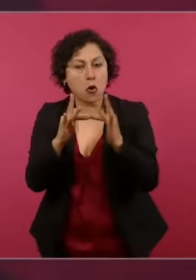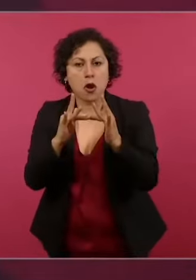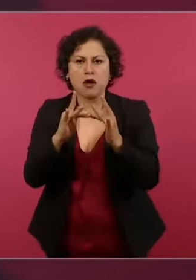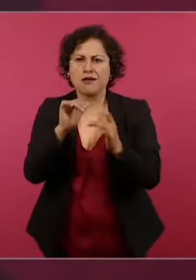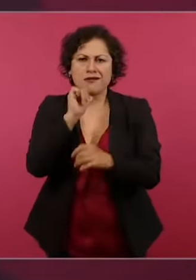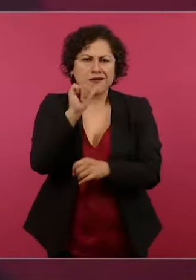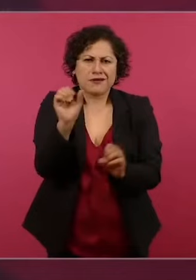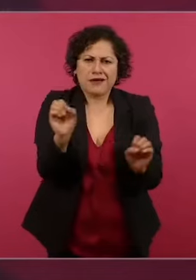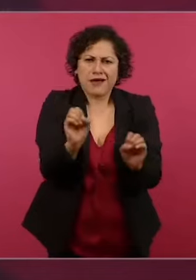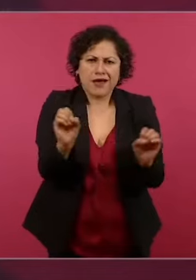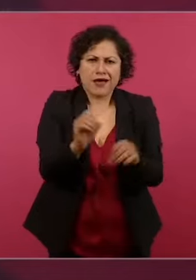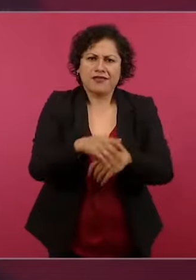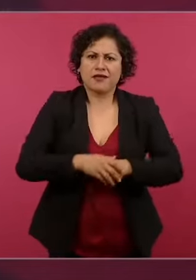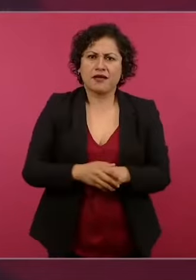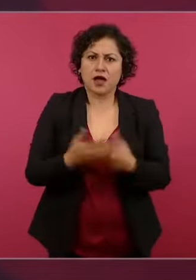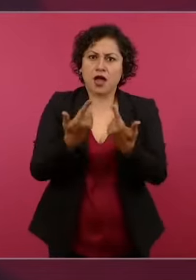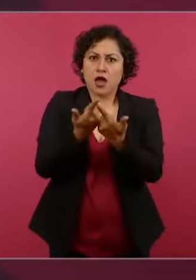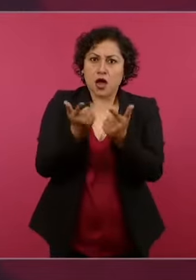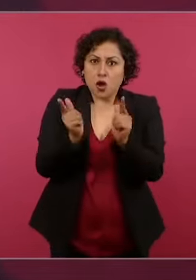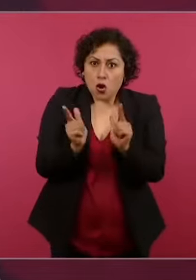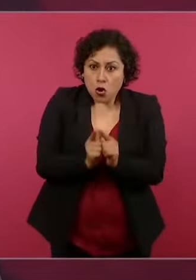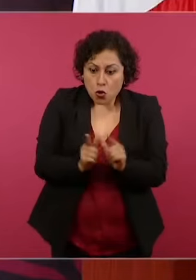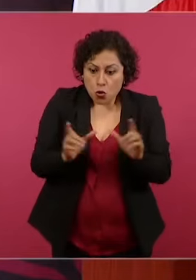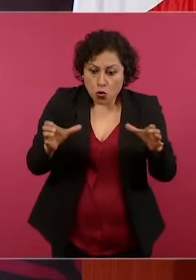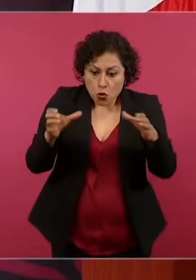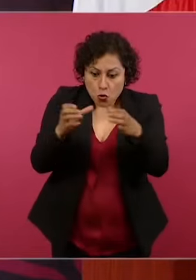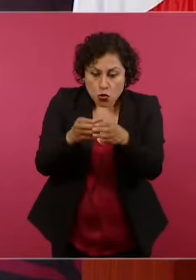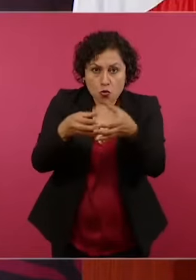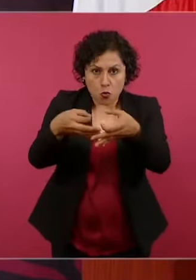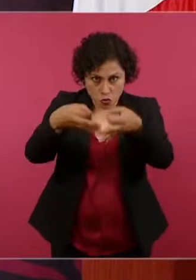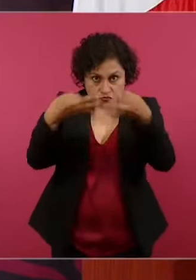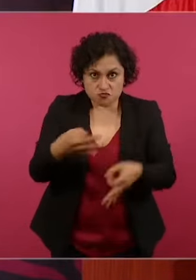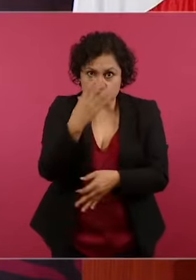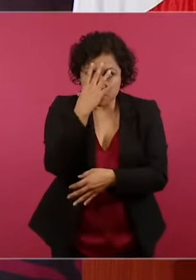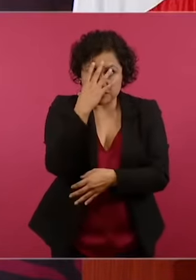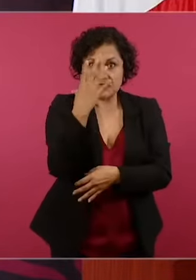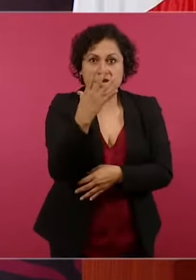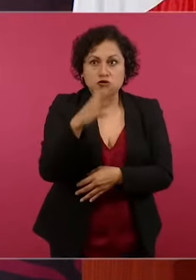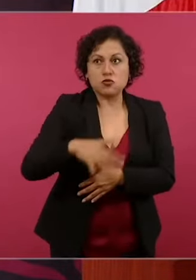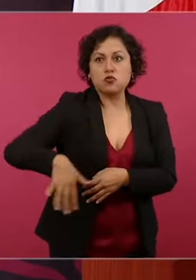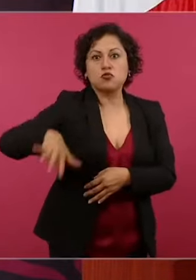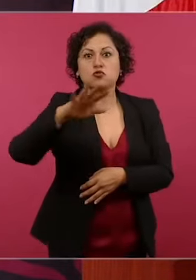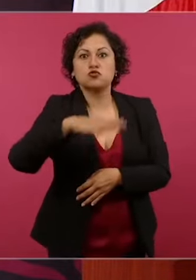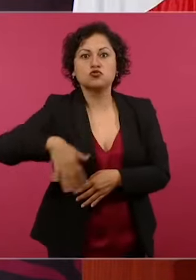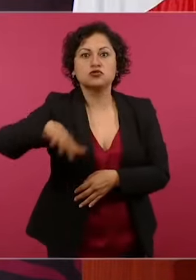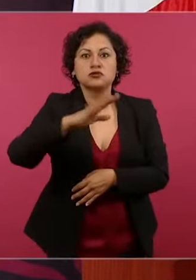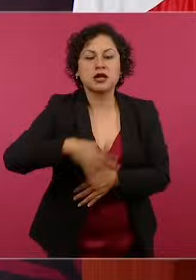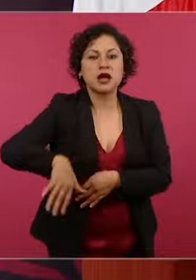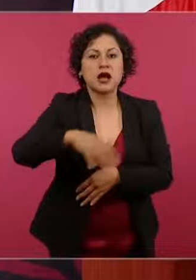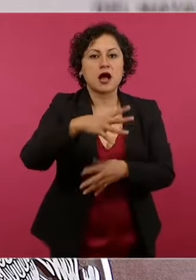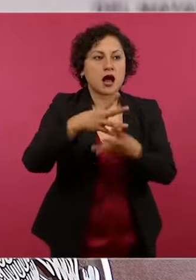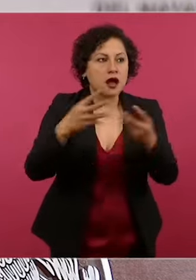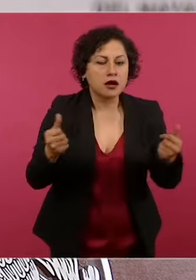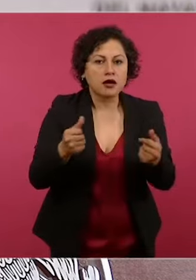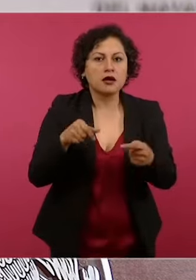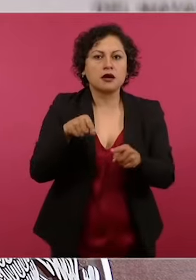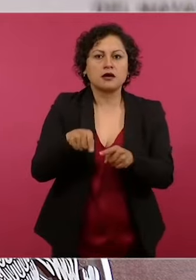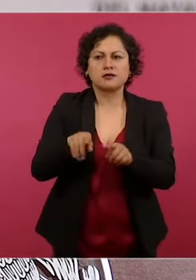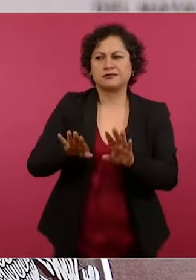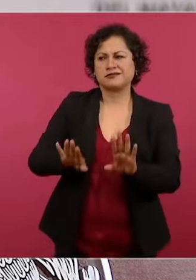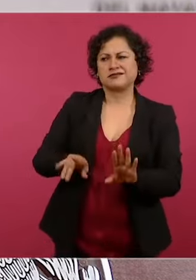esos colectivos terminaron deslindándose de Cés y Flores, criticando su actuación